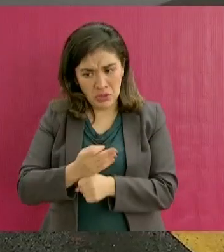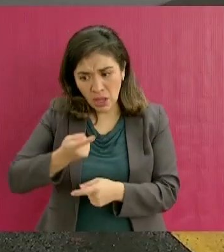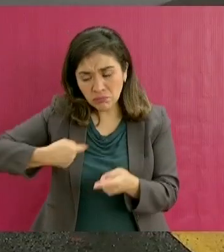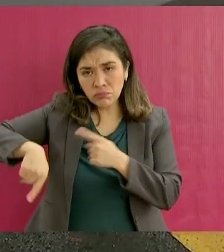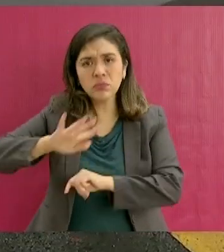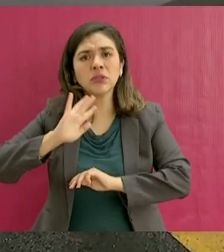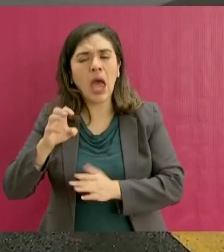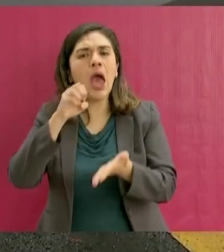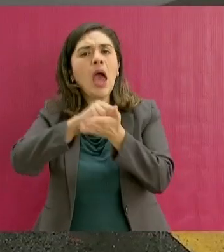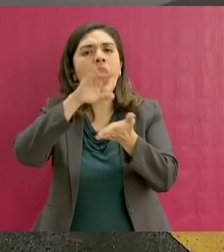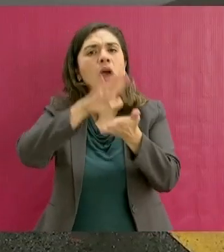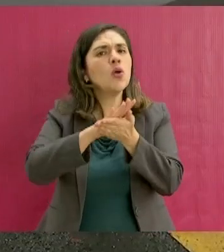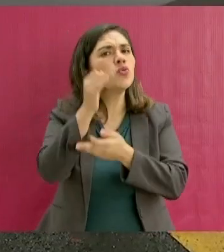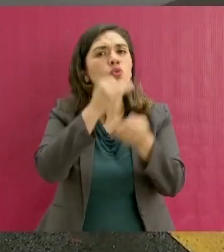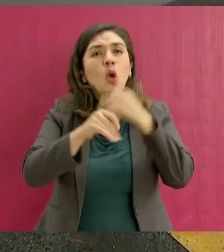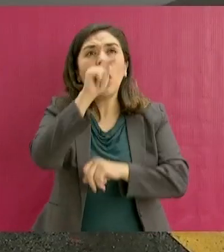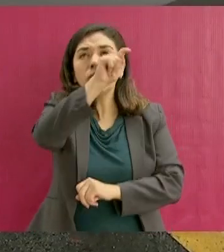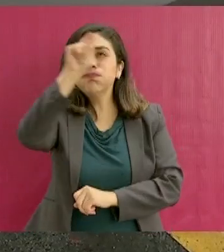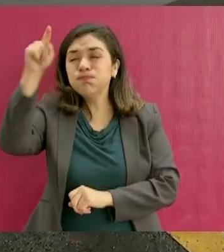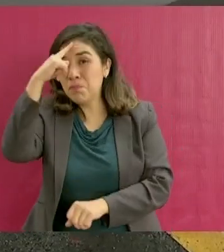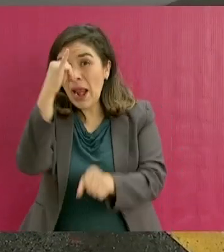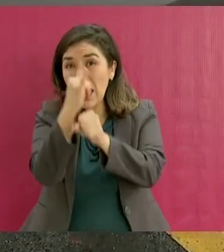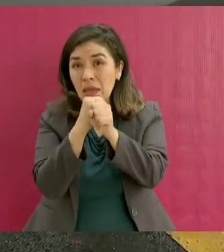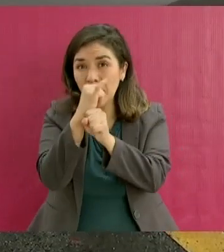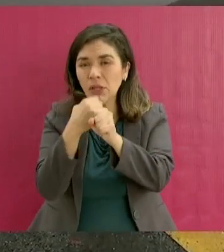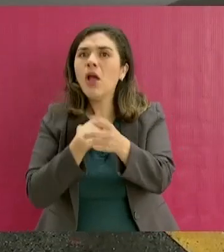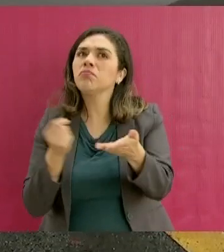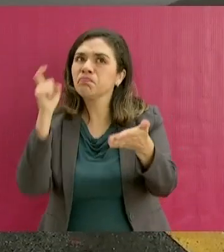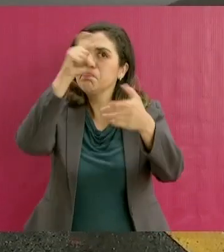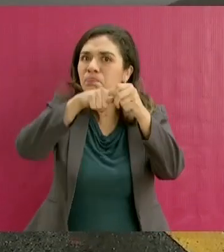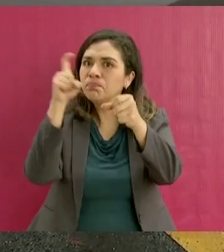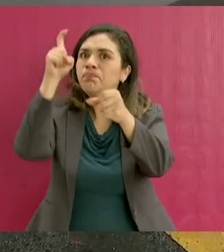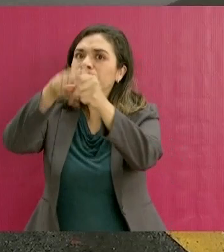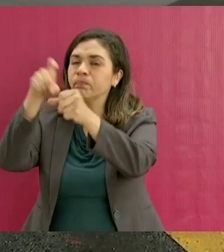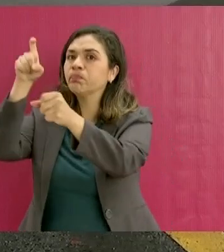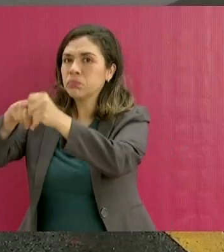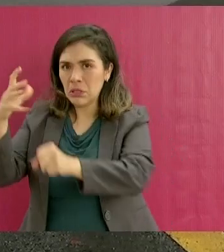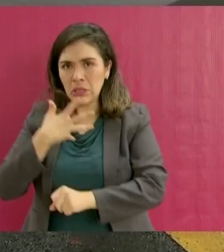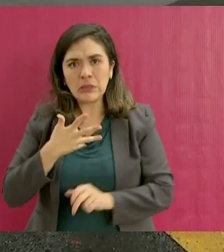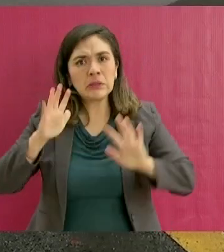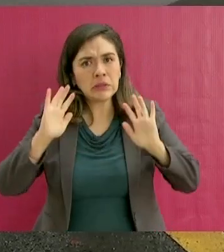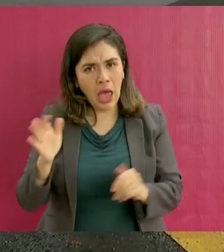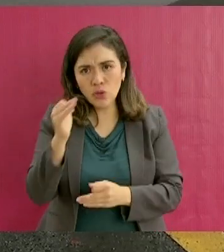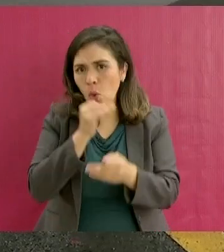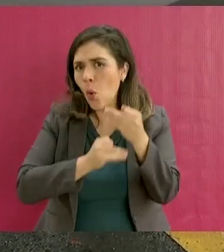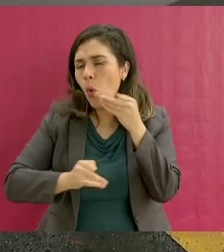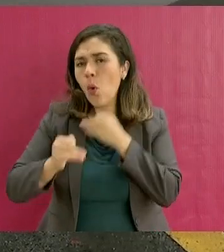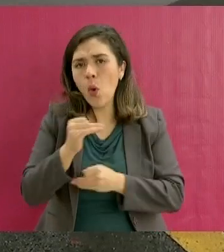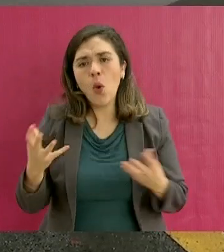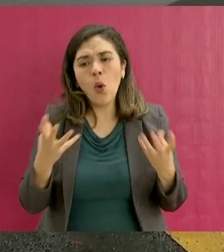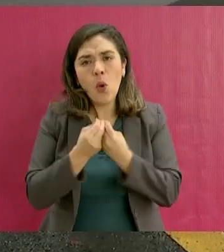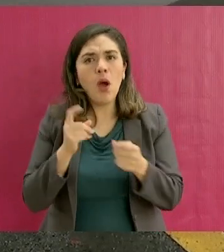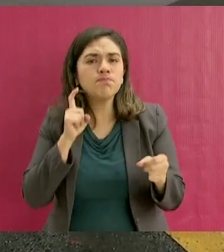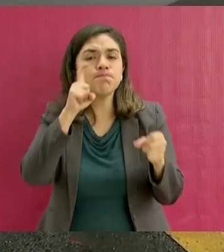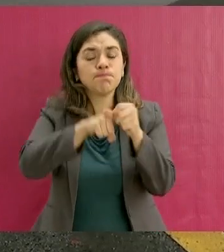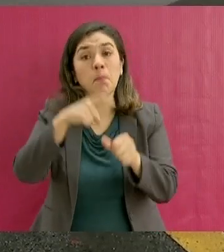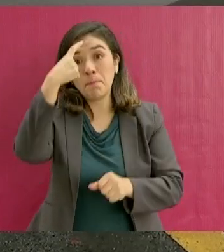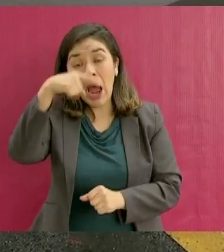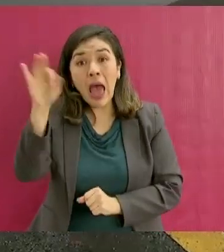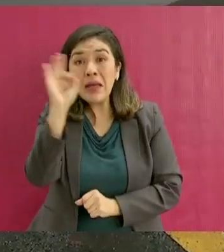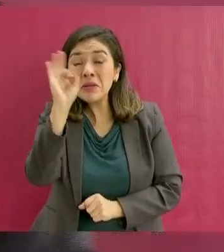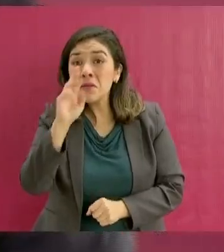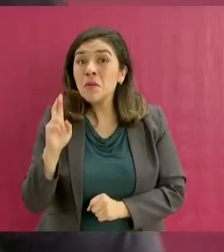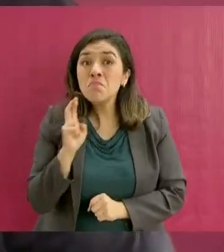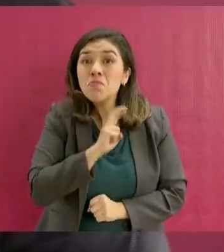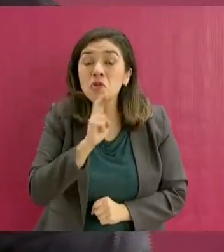inscritos en todos estos procesos de investigación para que tan luego